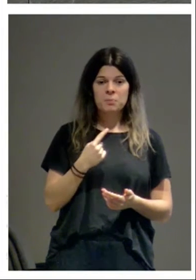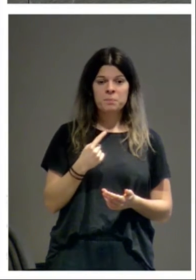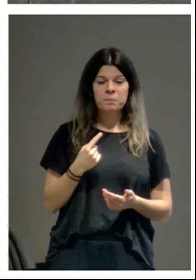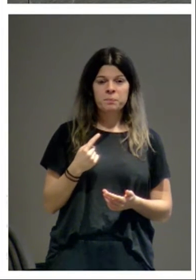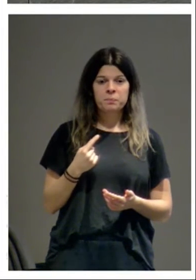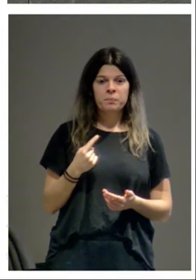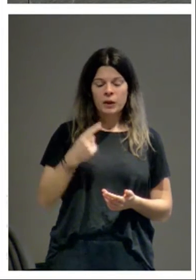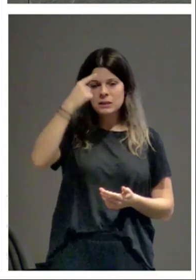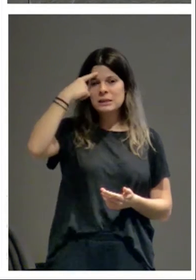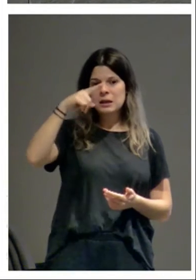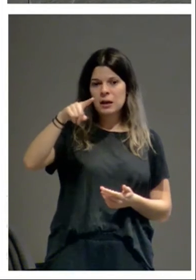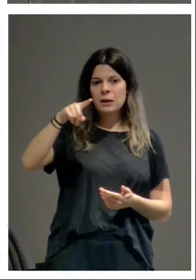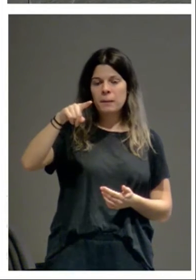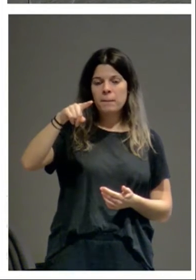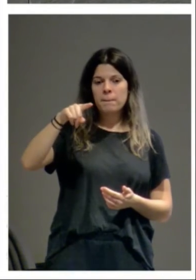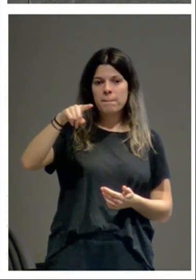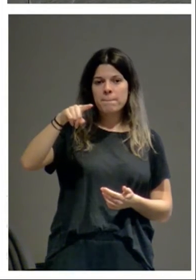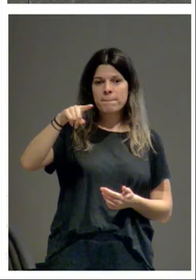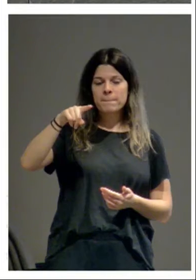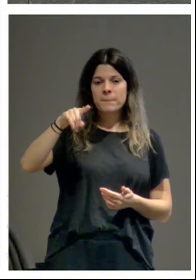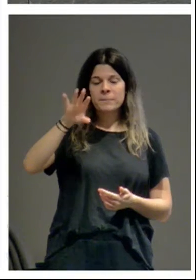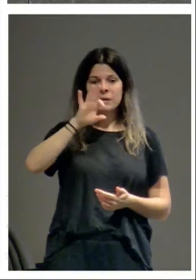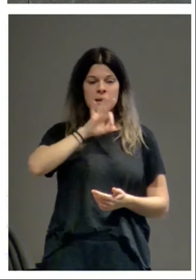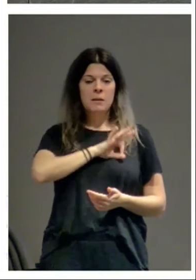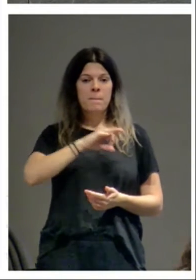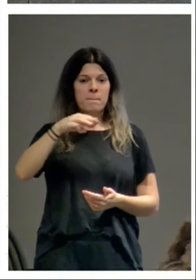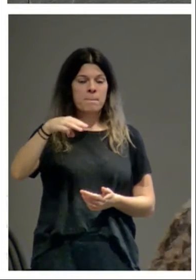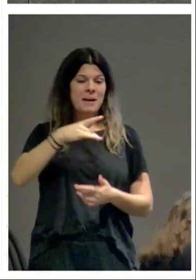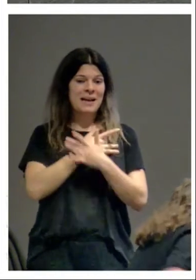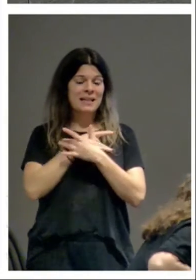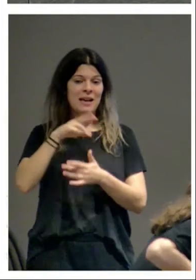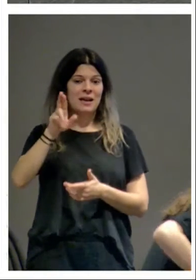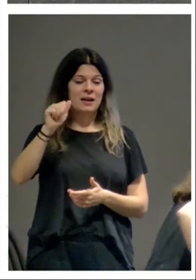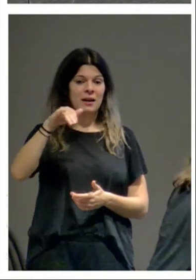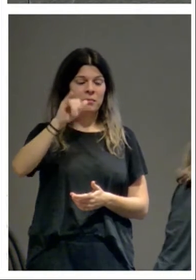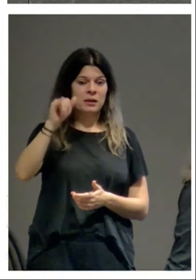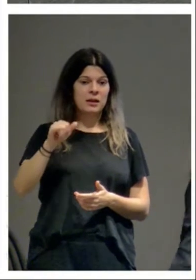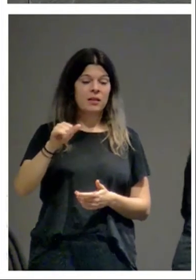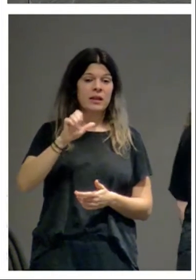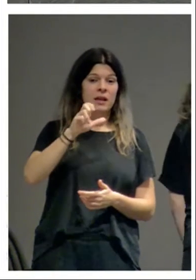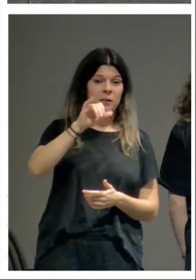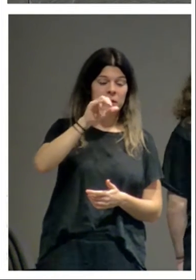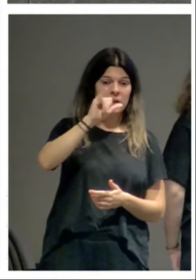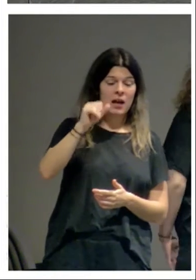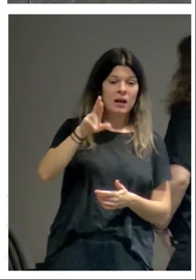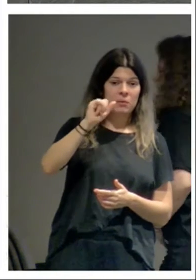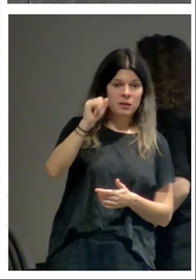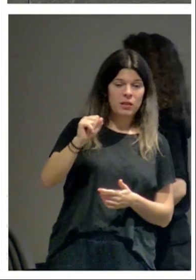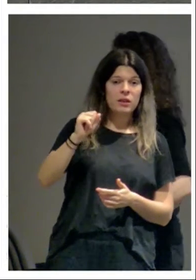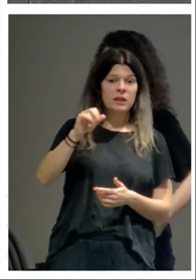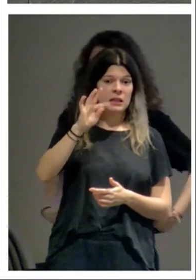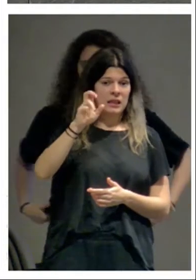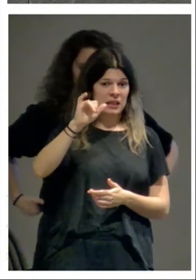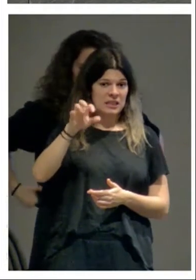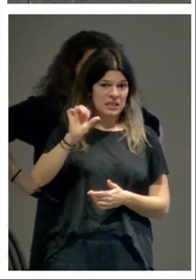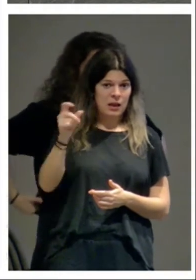sabían que doña María Ramírez y Elvira Ramírez y Teresa Ramírez que